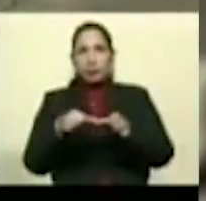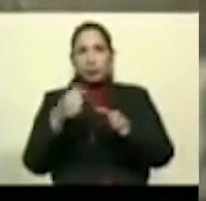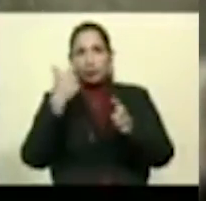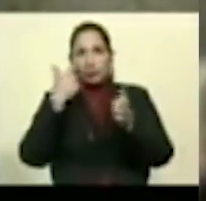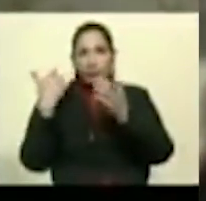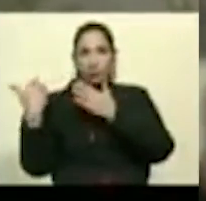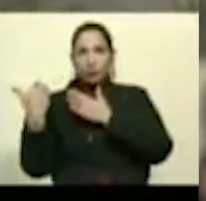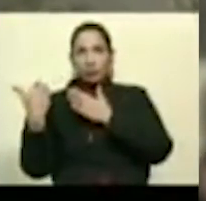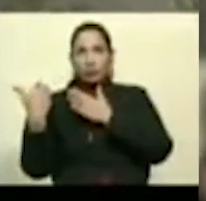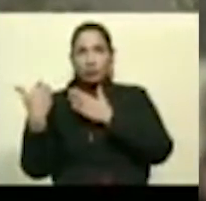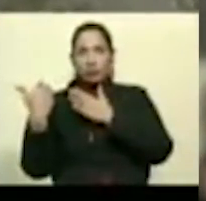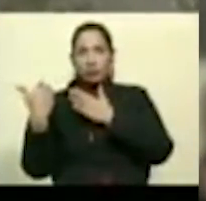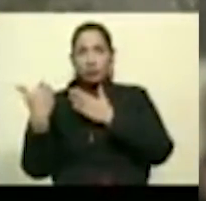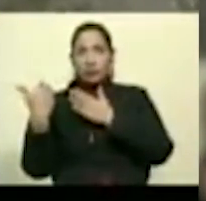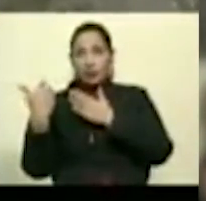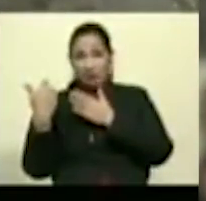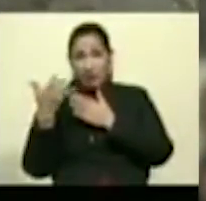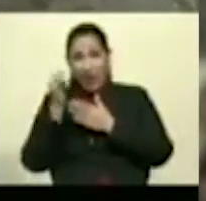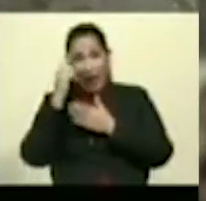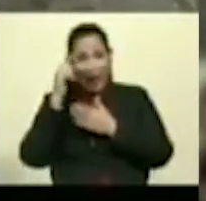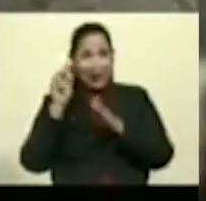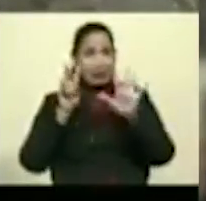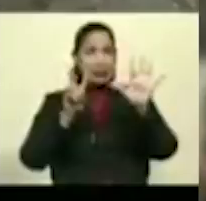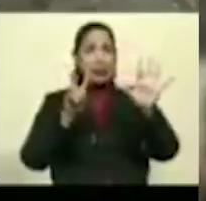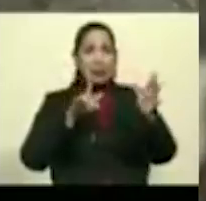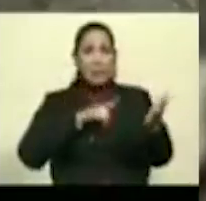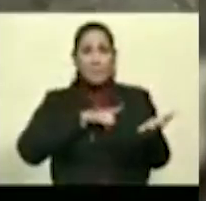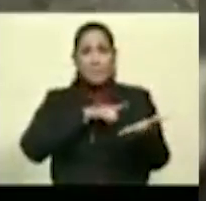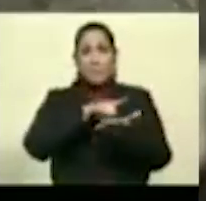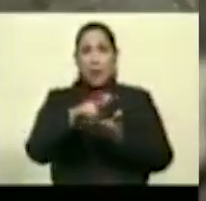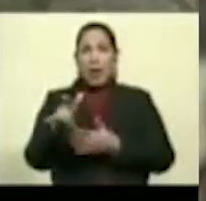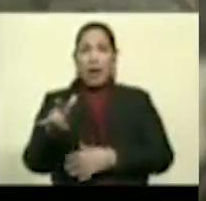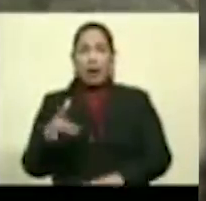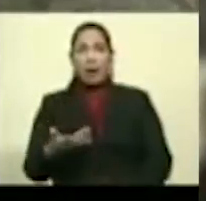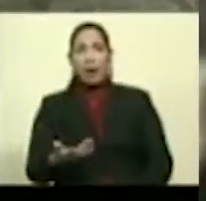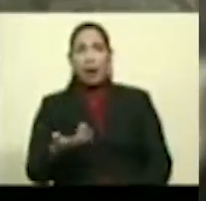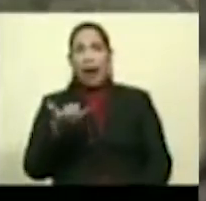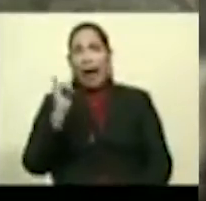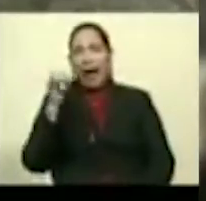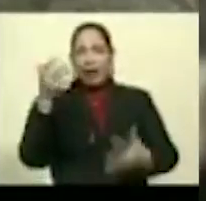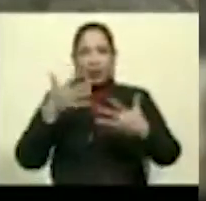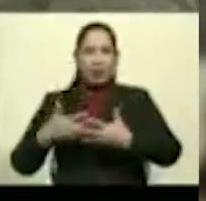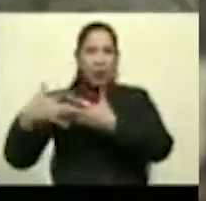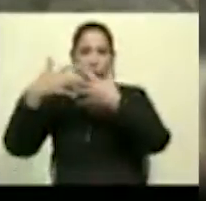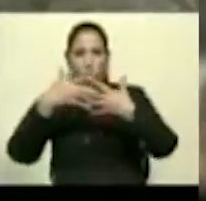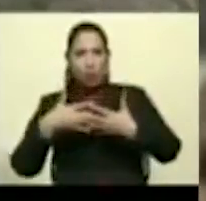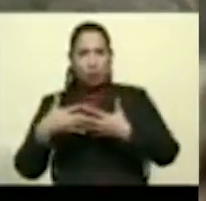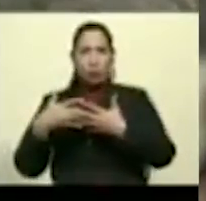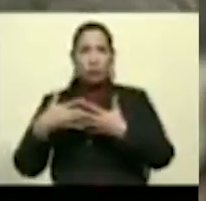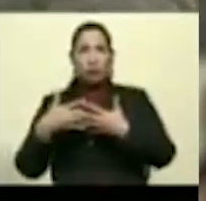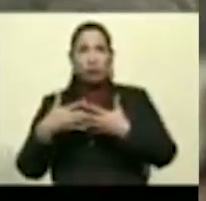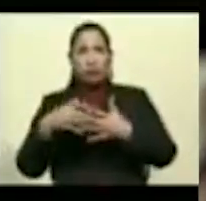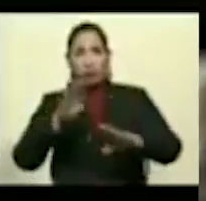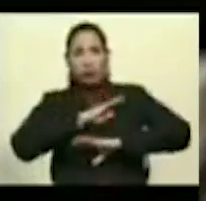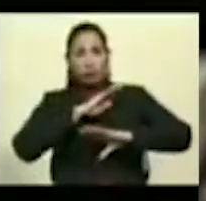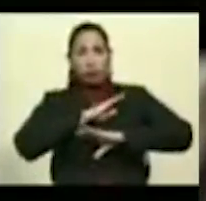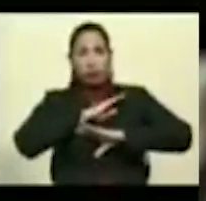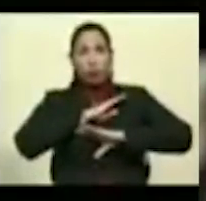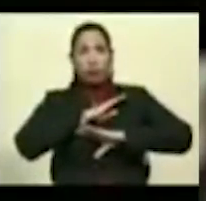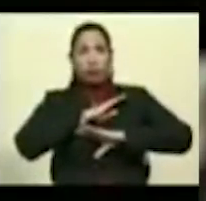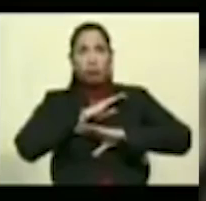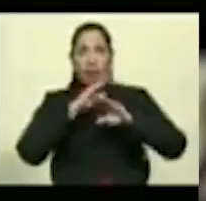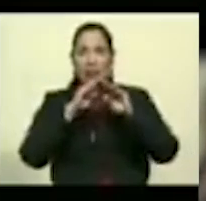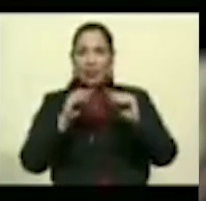Esta es una de las siete bases aéreas que tienen los Estados Unidos de Norteamérica, en territorio